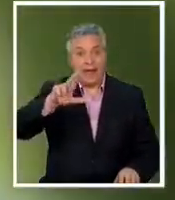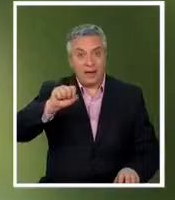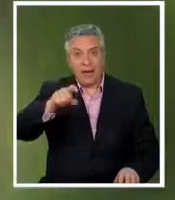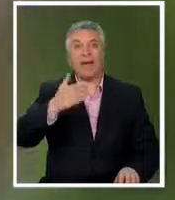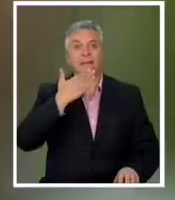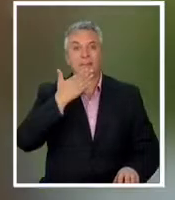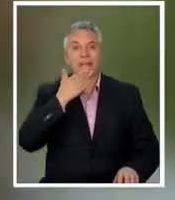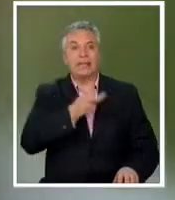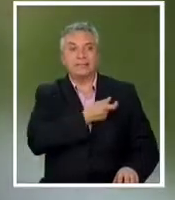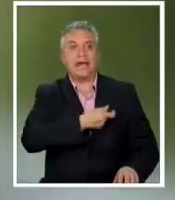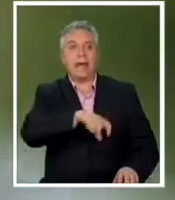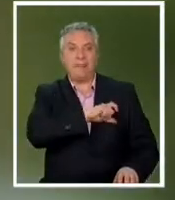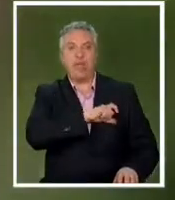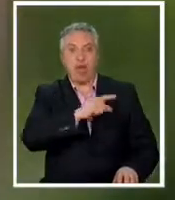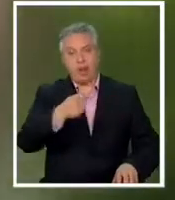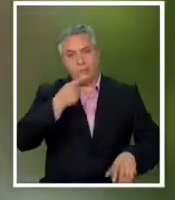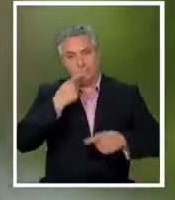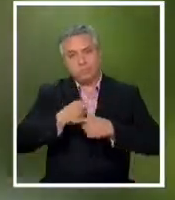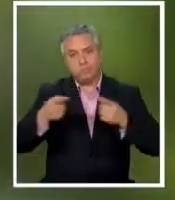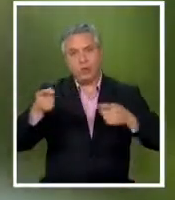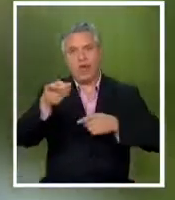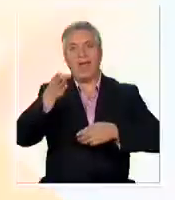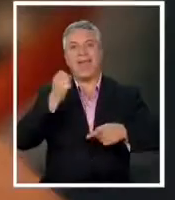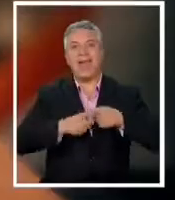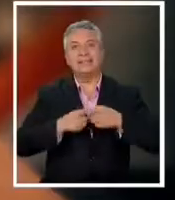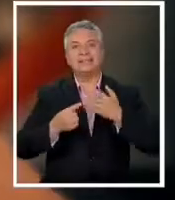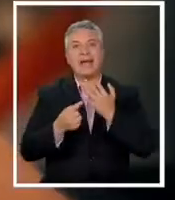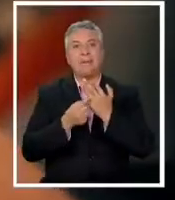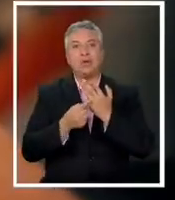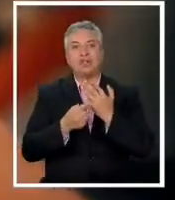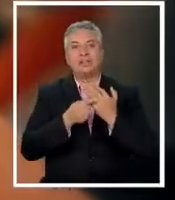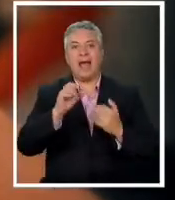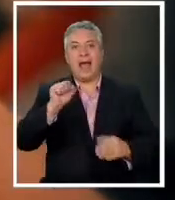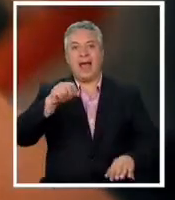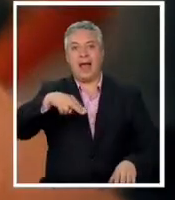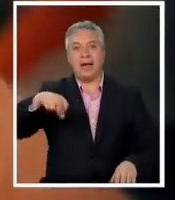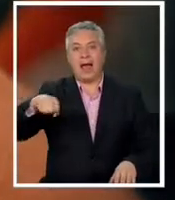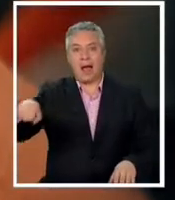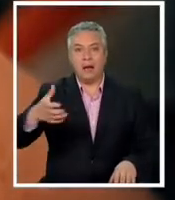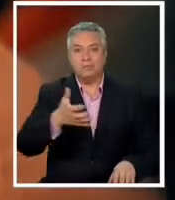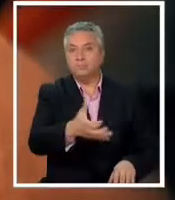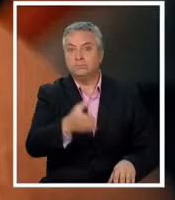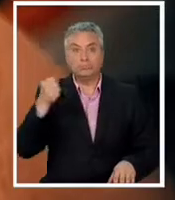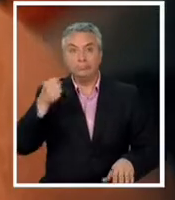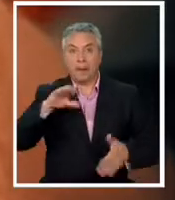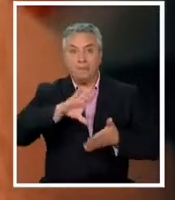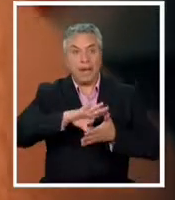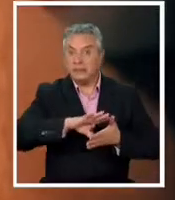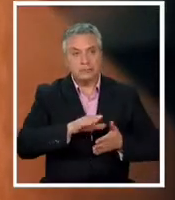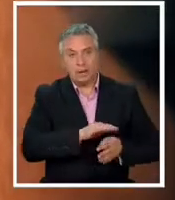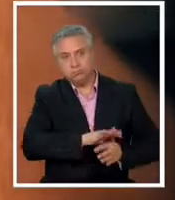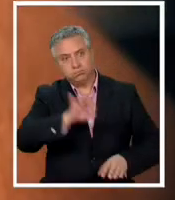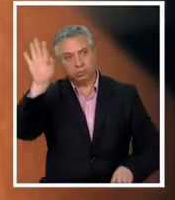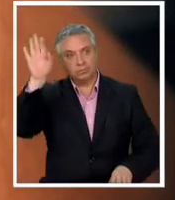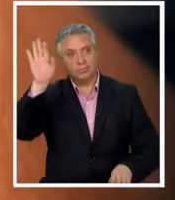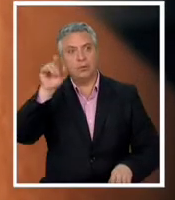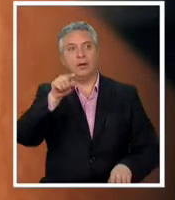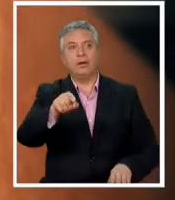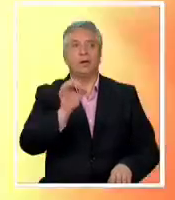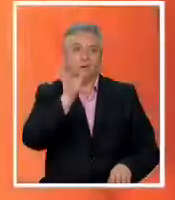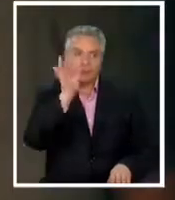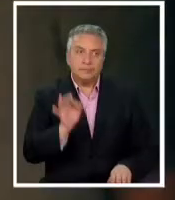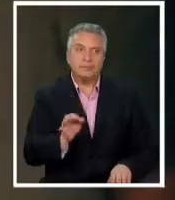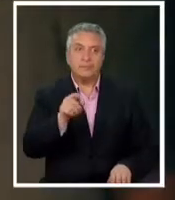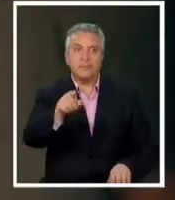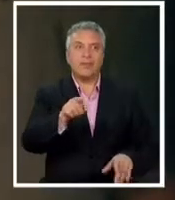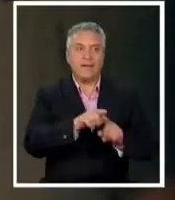mensaje en español dirigido a su ex esposa ana quien sacó a su hija del país en el video philip blanc